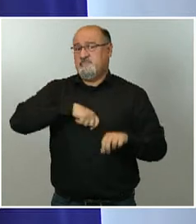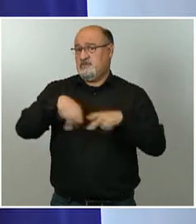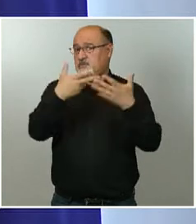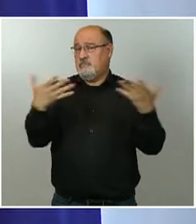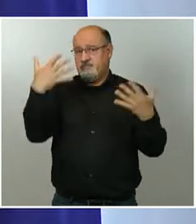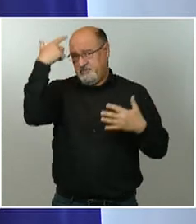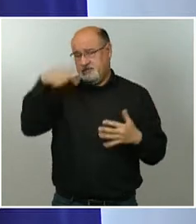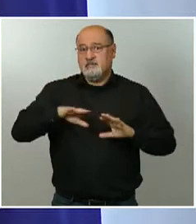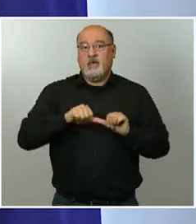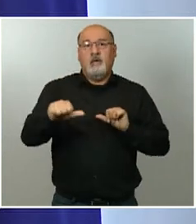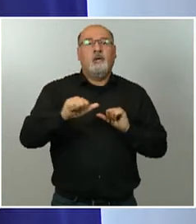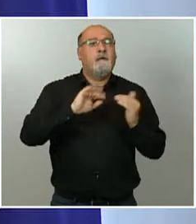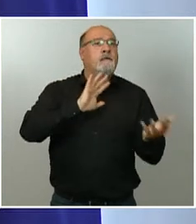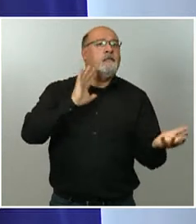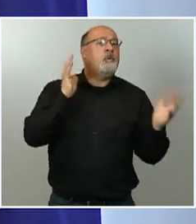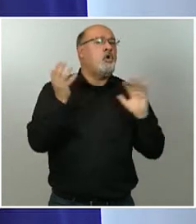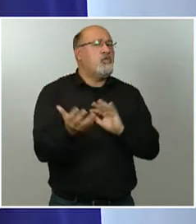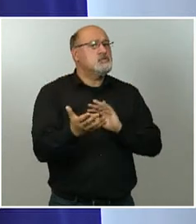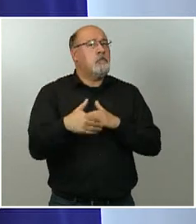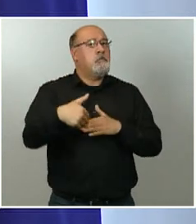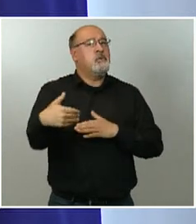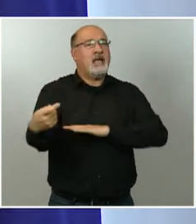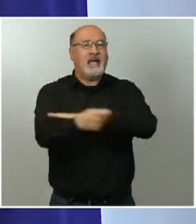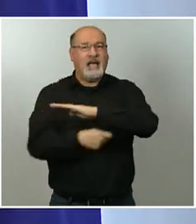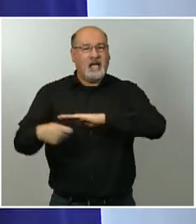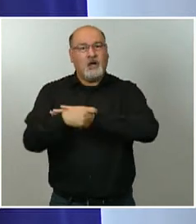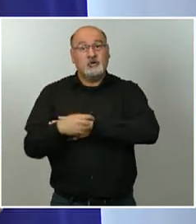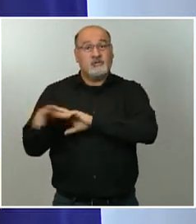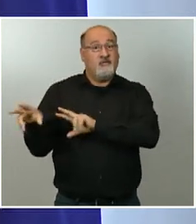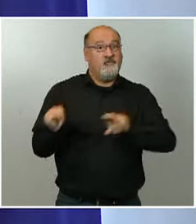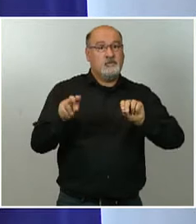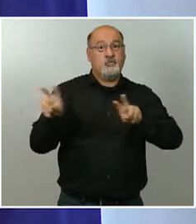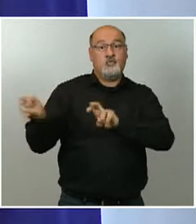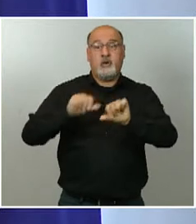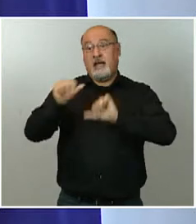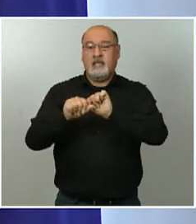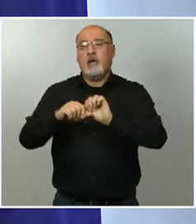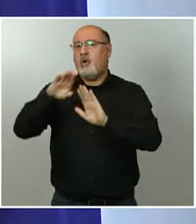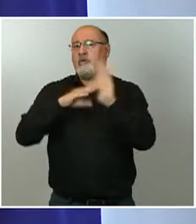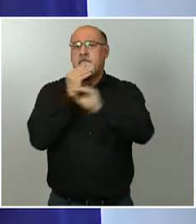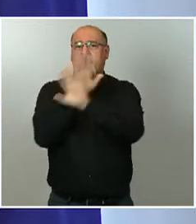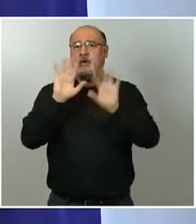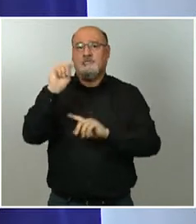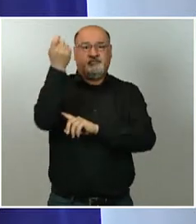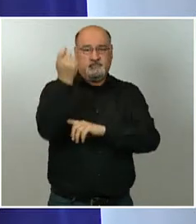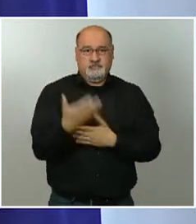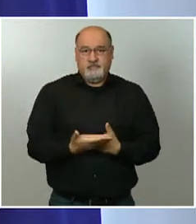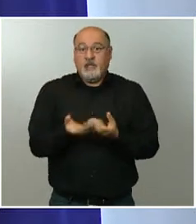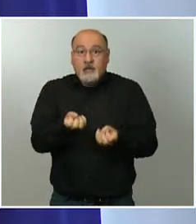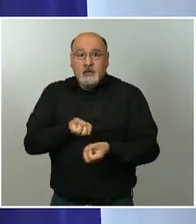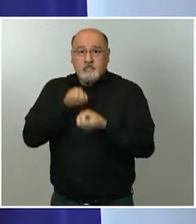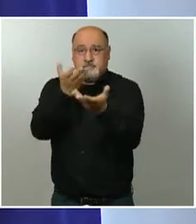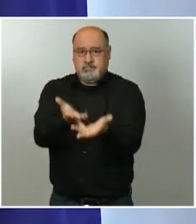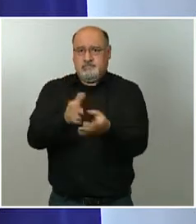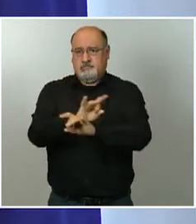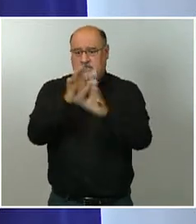en agosto, cuando se inicie la nueva Liga, pues en las condiciones más óptimas y, por tanto, el mensaje se haya producido desde este momento.